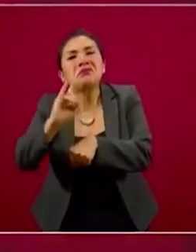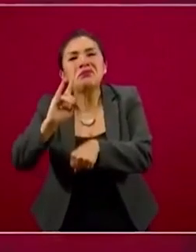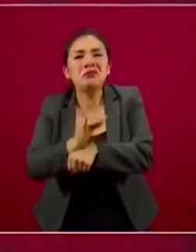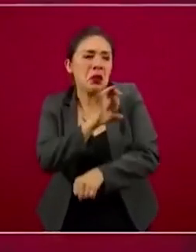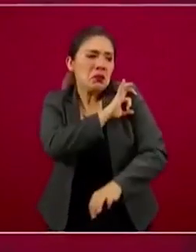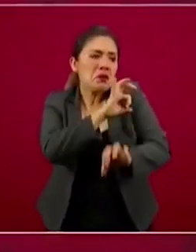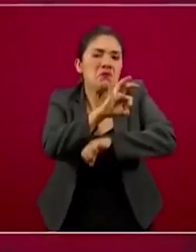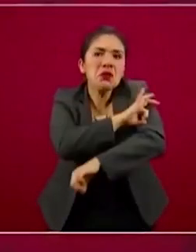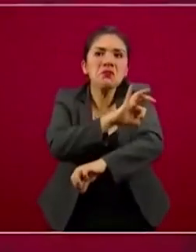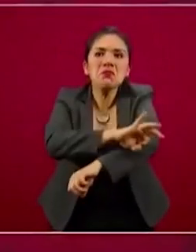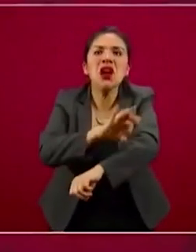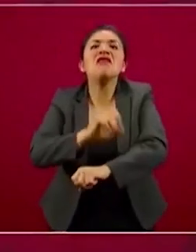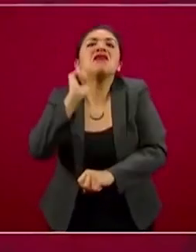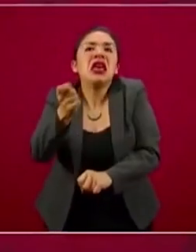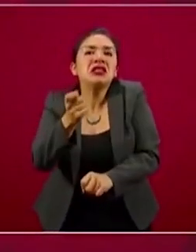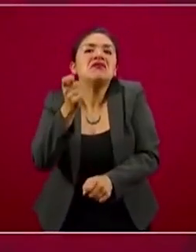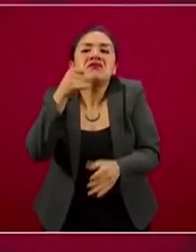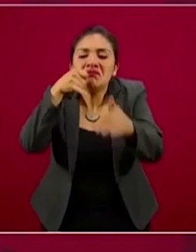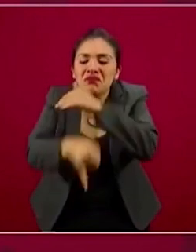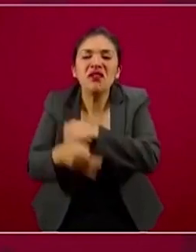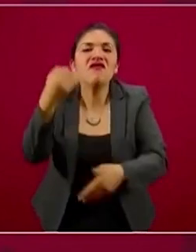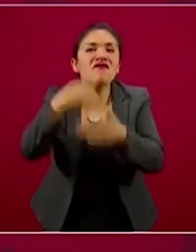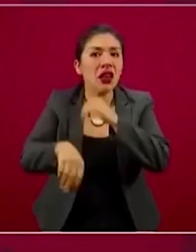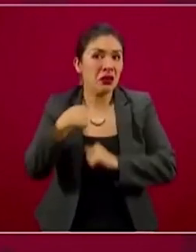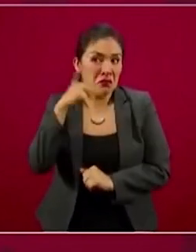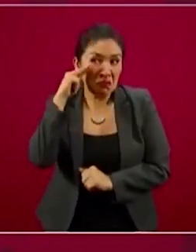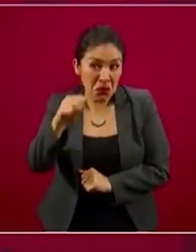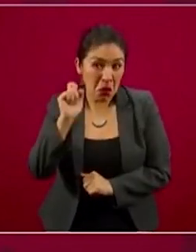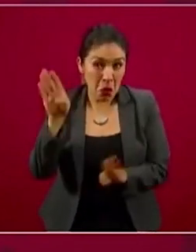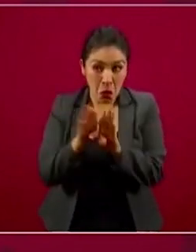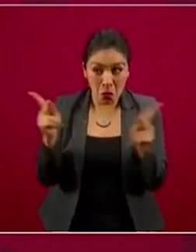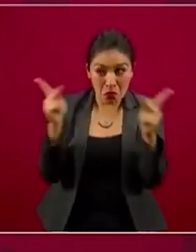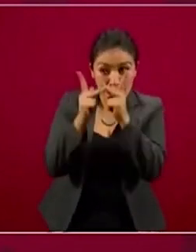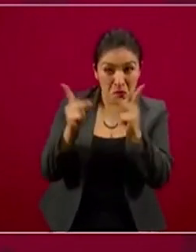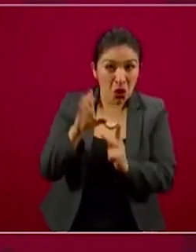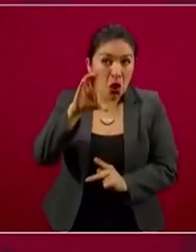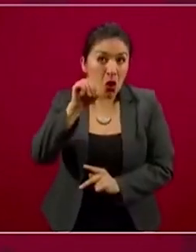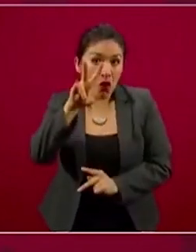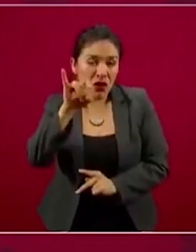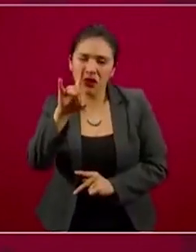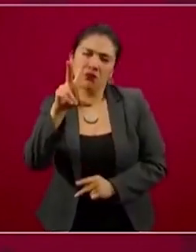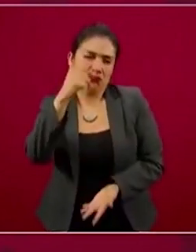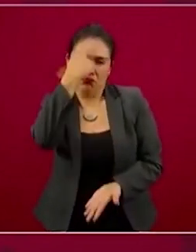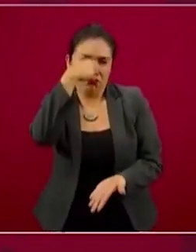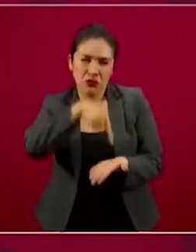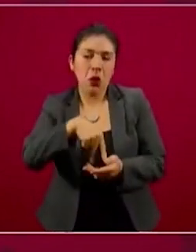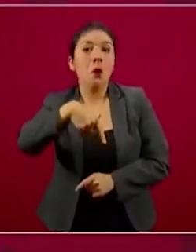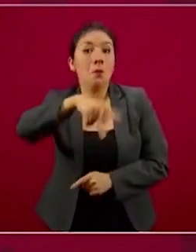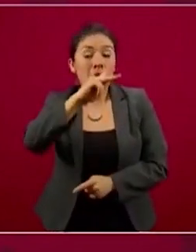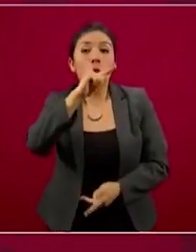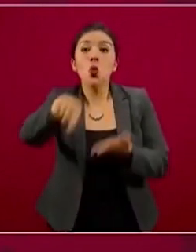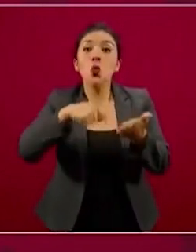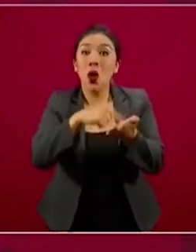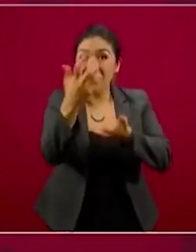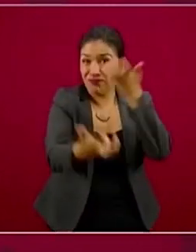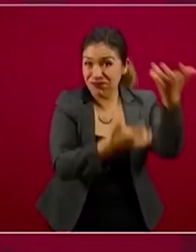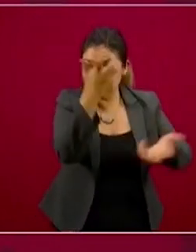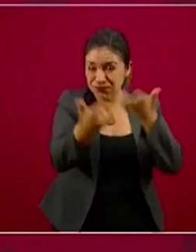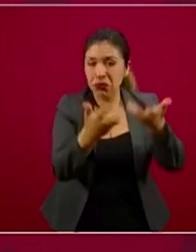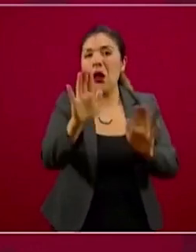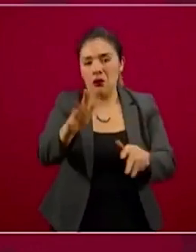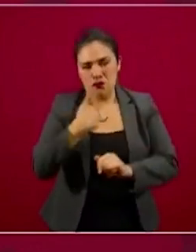ronchas que se causan por muchísimas razones, dudo que tengan alguna relación con COVID. Sobre lo que menciona de los crematorios, me ayuda a